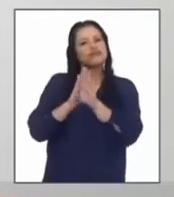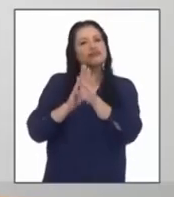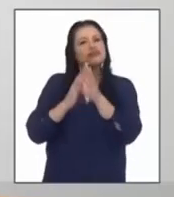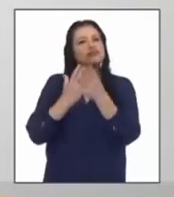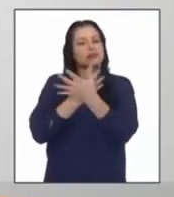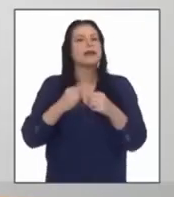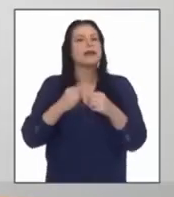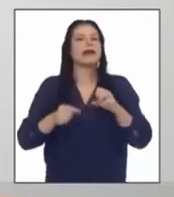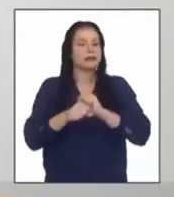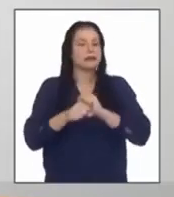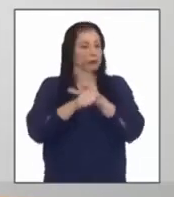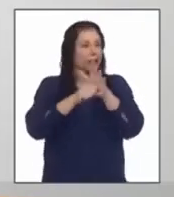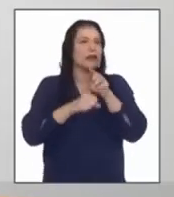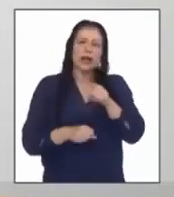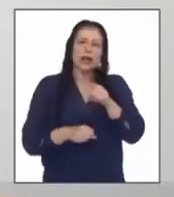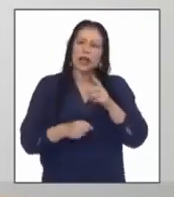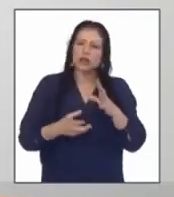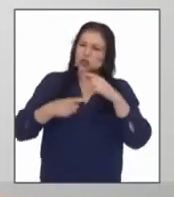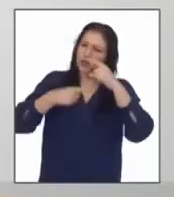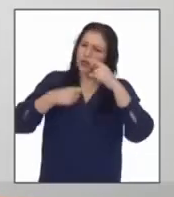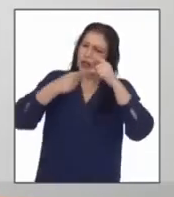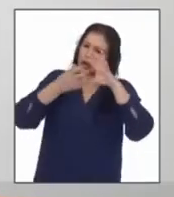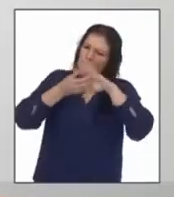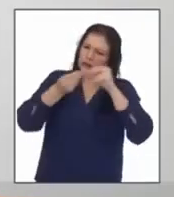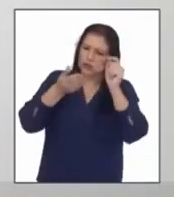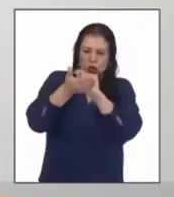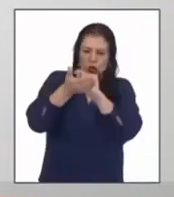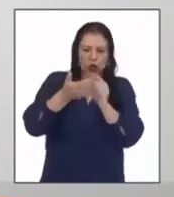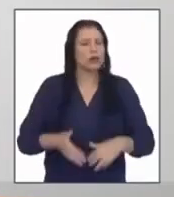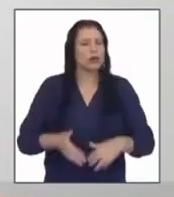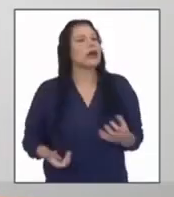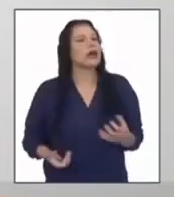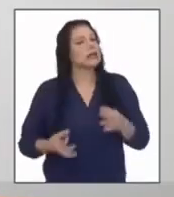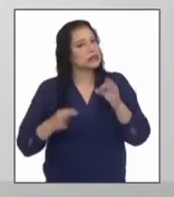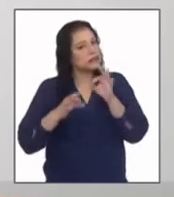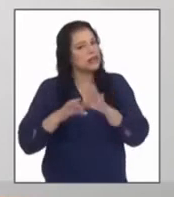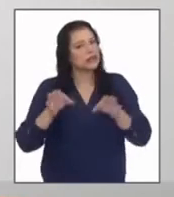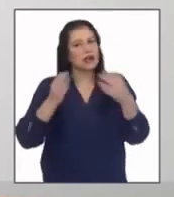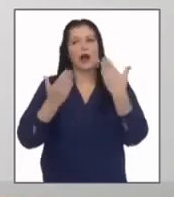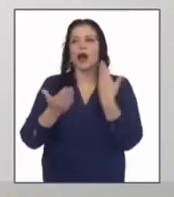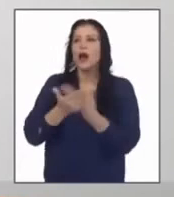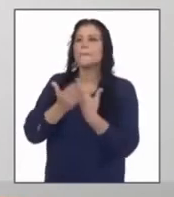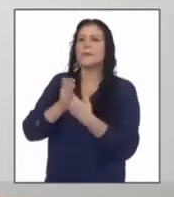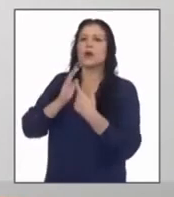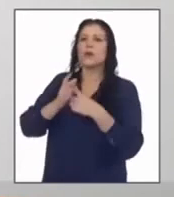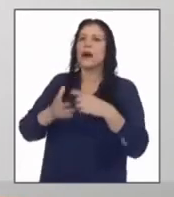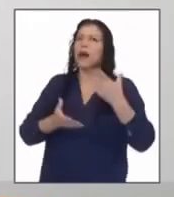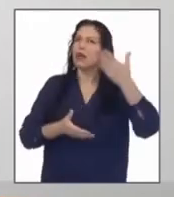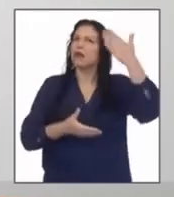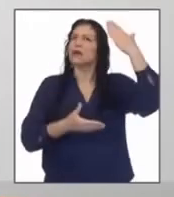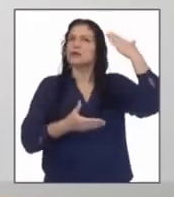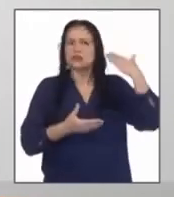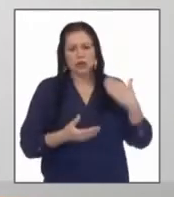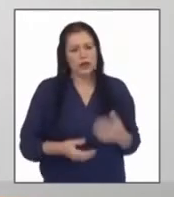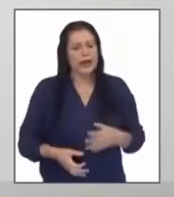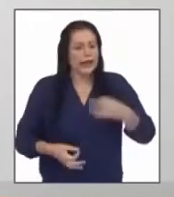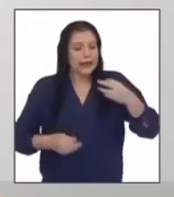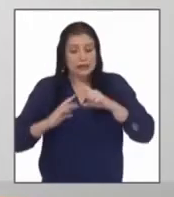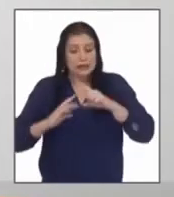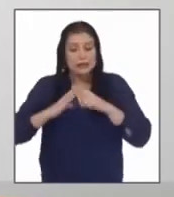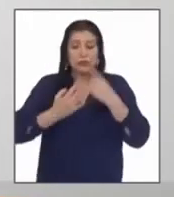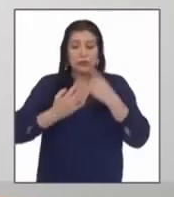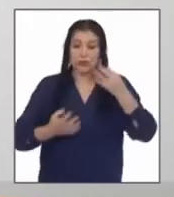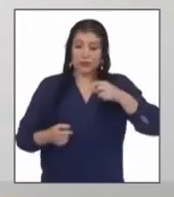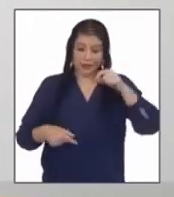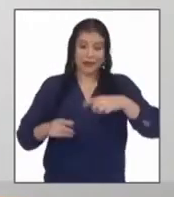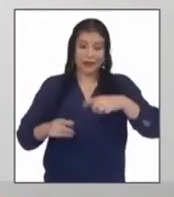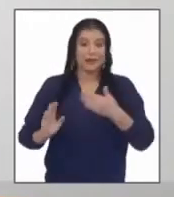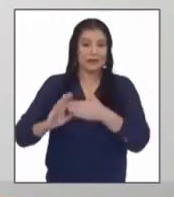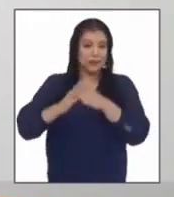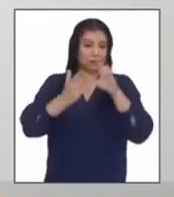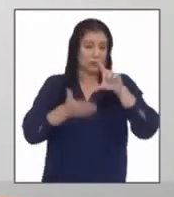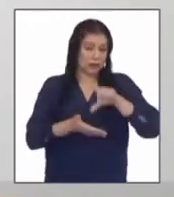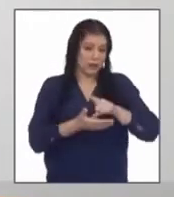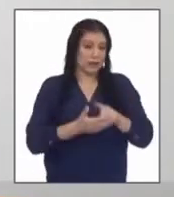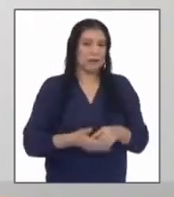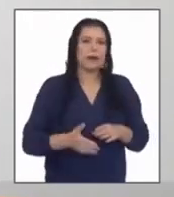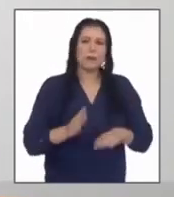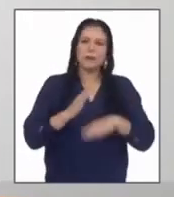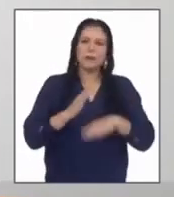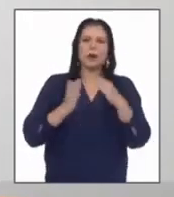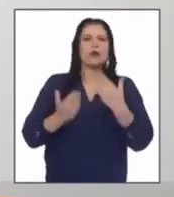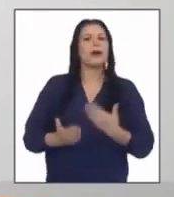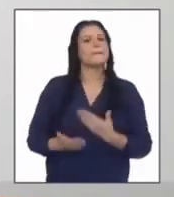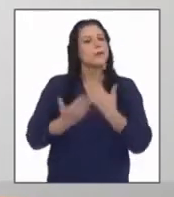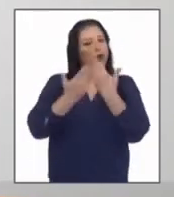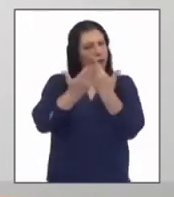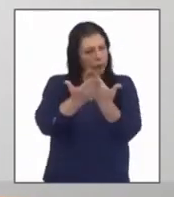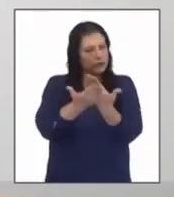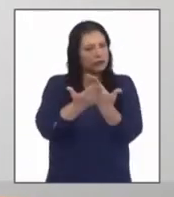crónica interesante ha demostrado antecedentes y situaciones reales de la ciudad pero sobre todo una